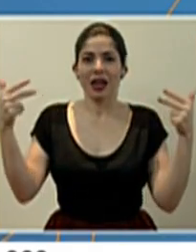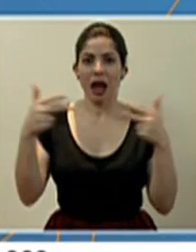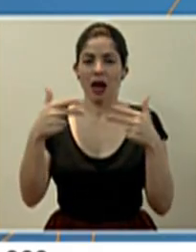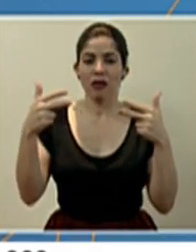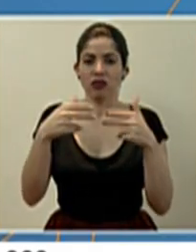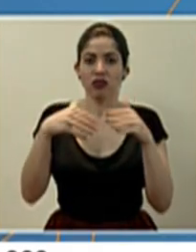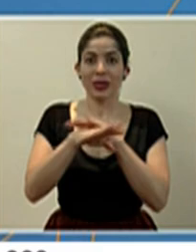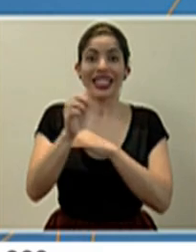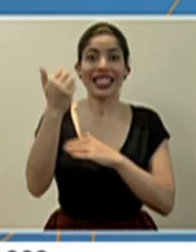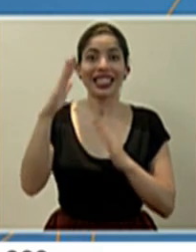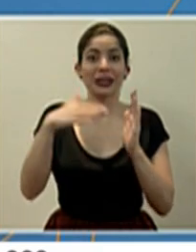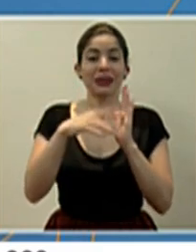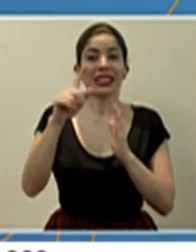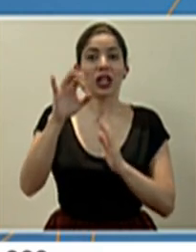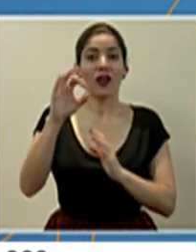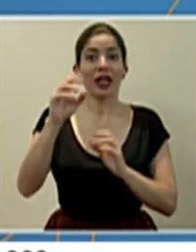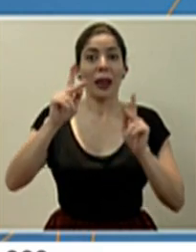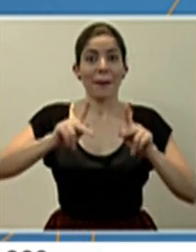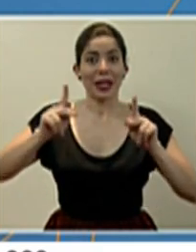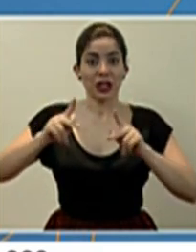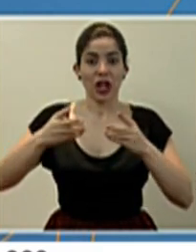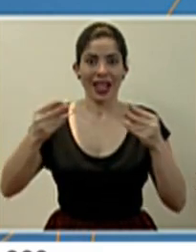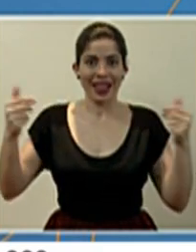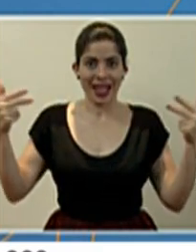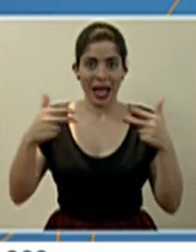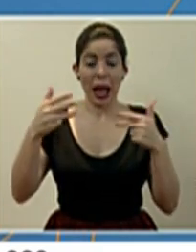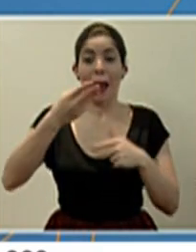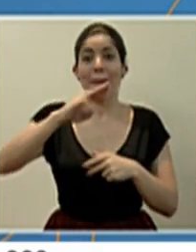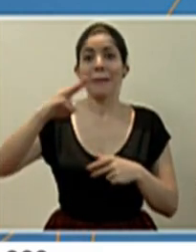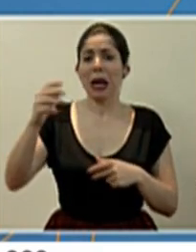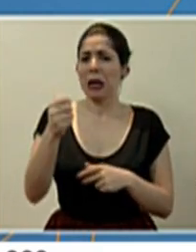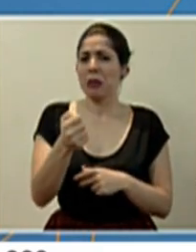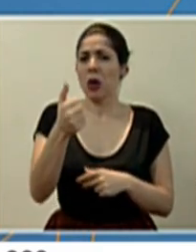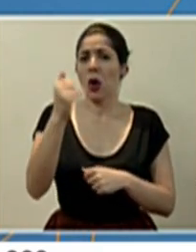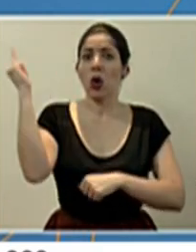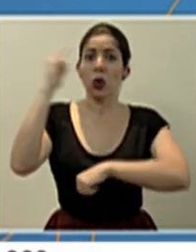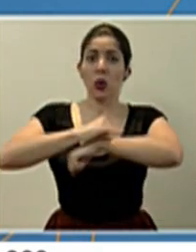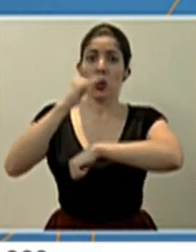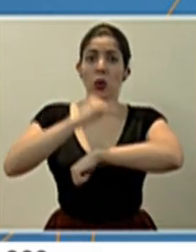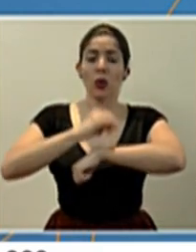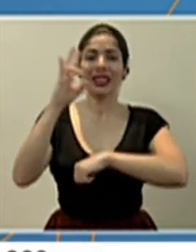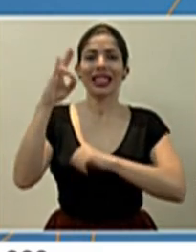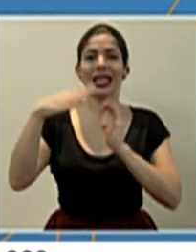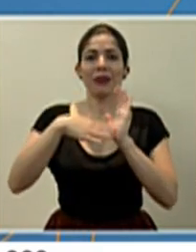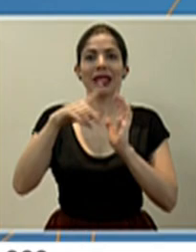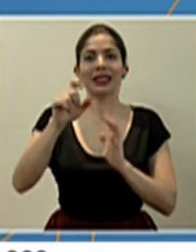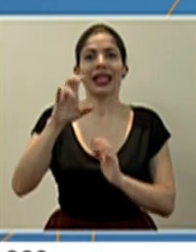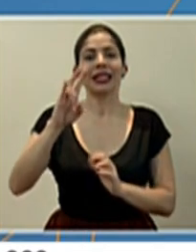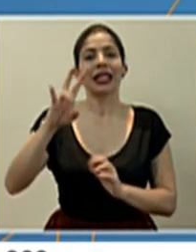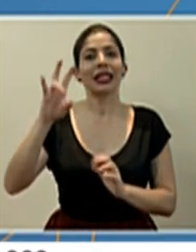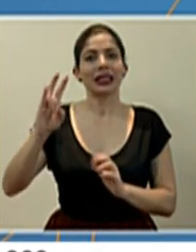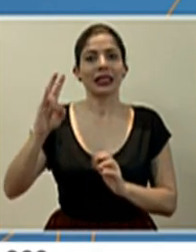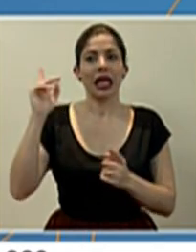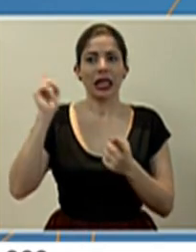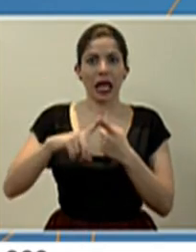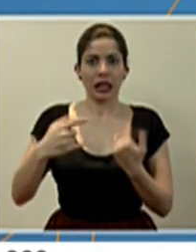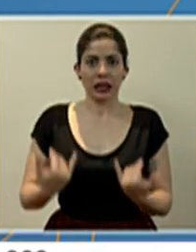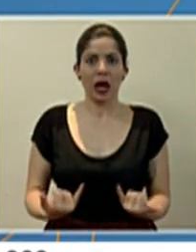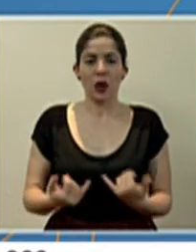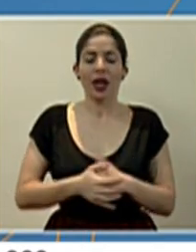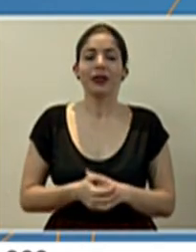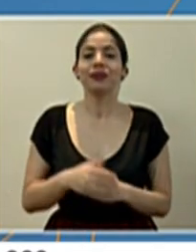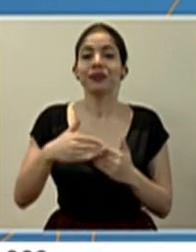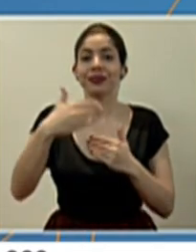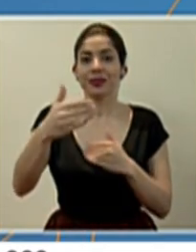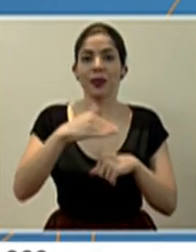mil personas, 15 mil 190 vía terrestre, marítimo muy poco y aéreo 7 mil 177 a la fecha. La siguiente,